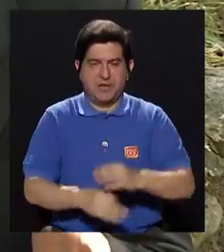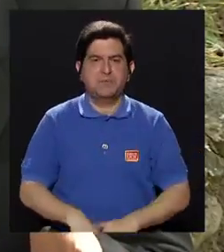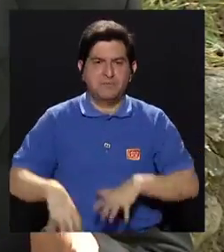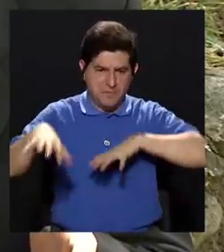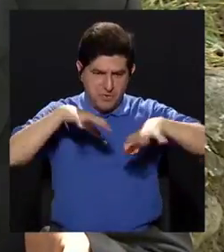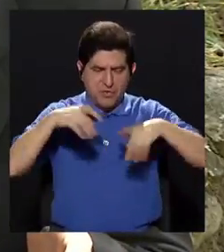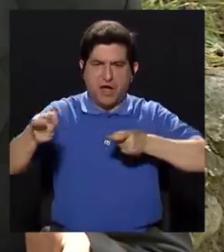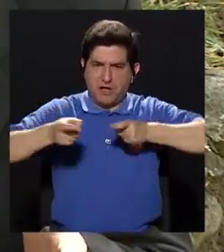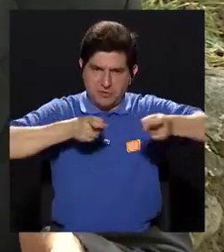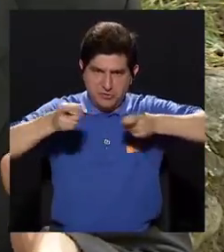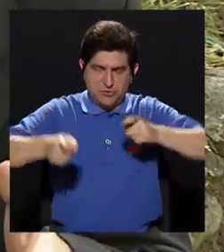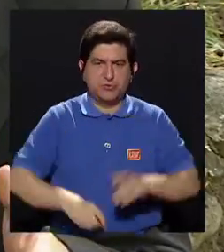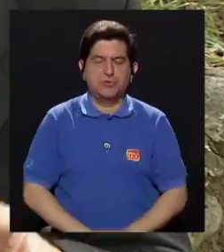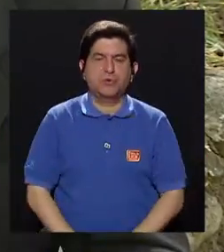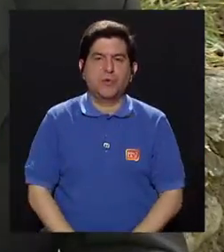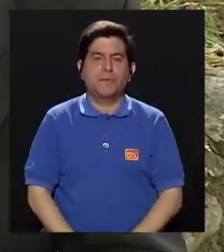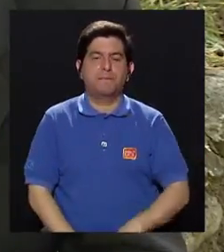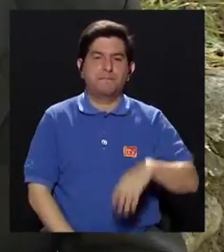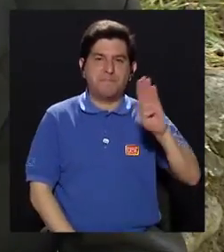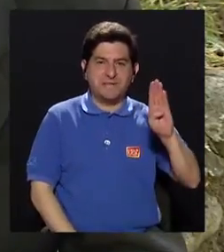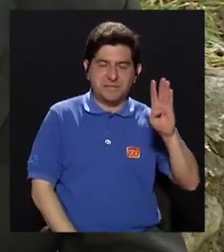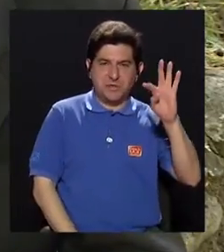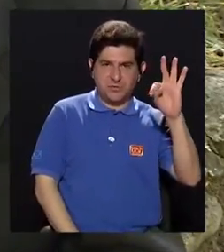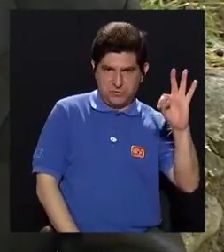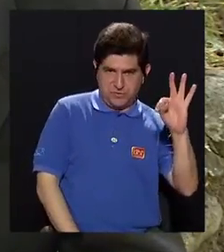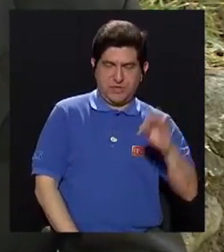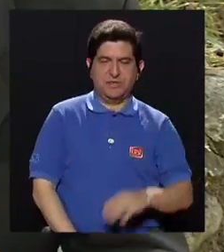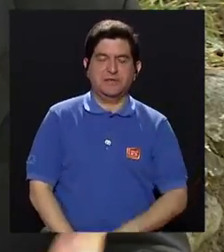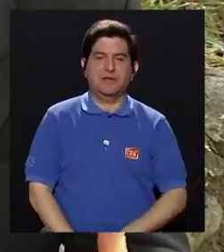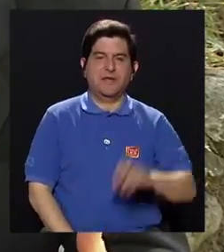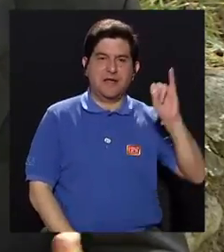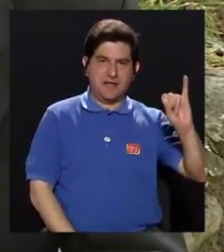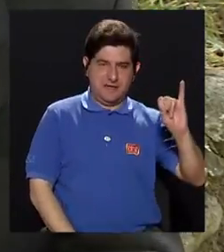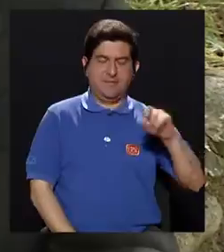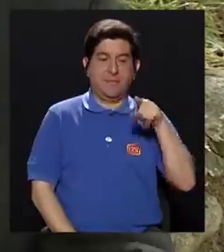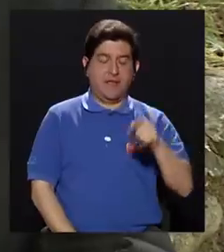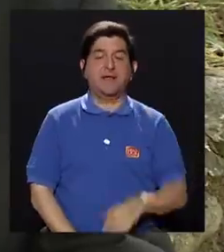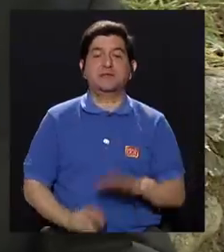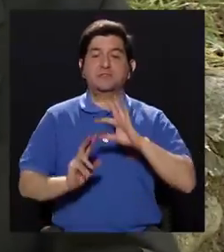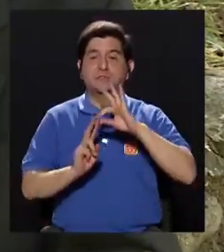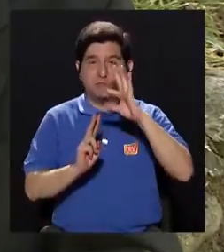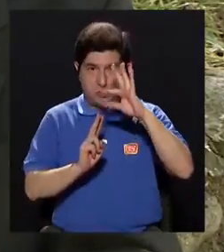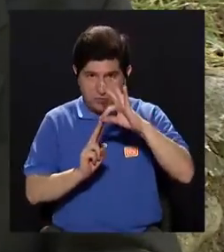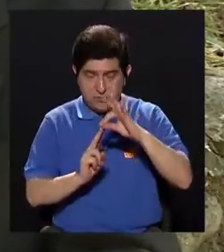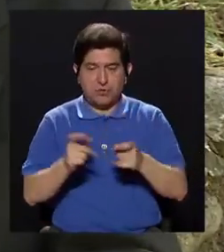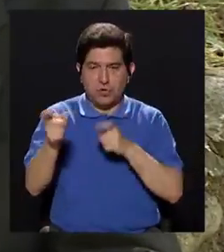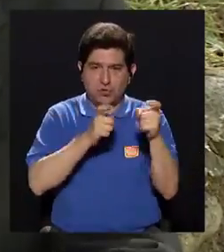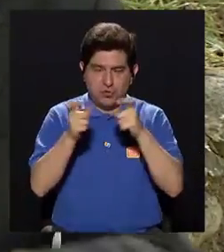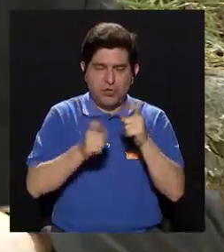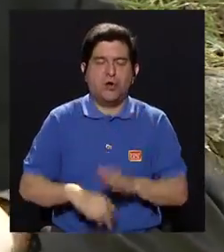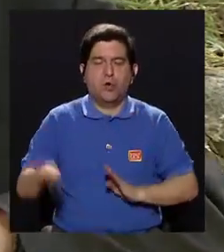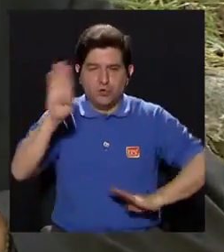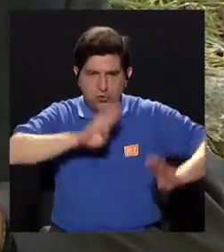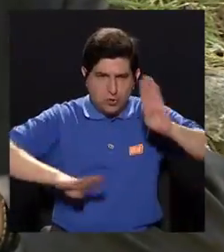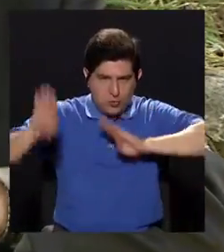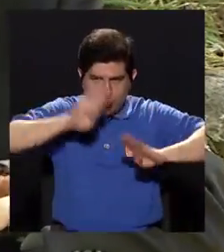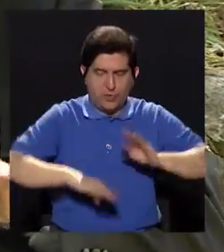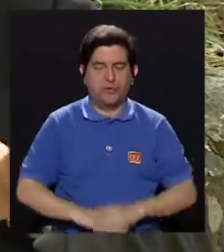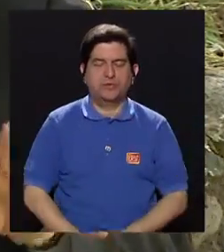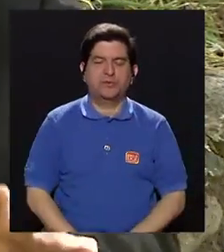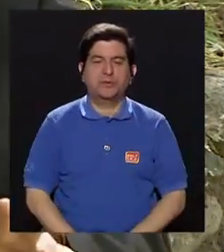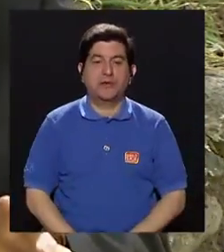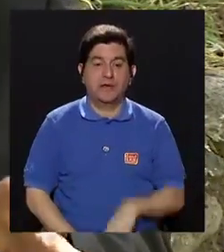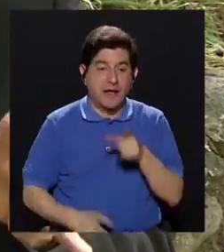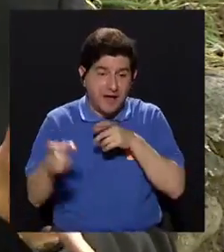acciones de control es el Bacillus thuringiensis israelensis, el BTI, que es una alternativa de control biológica. Entonces, con